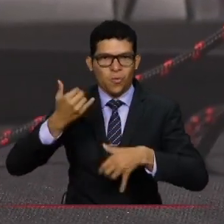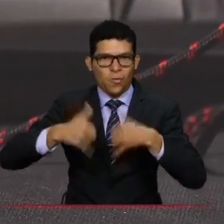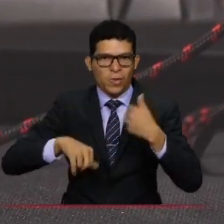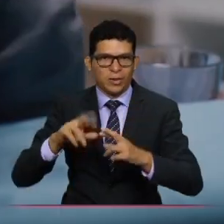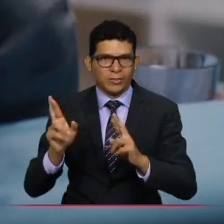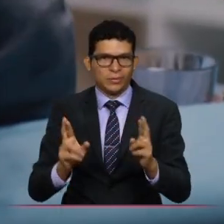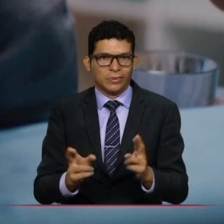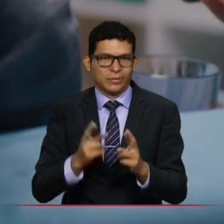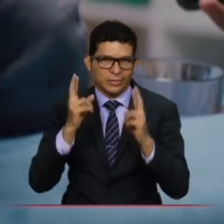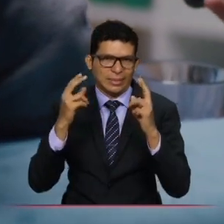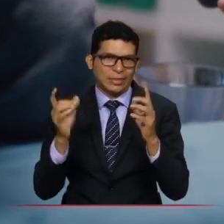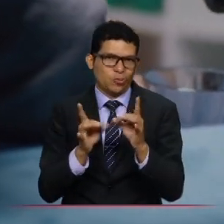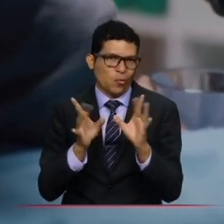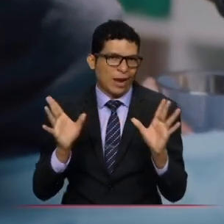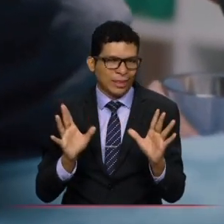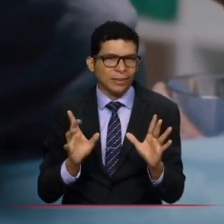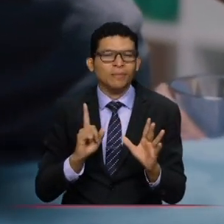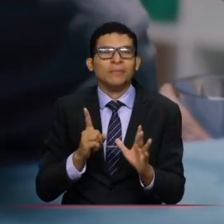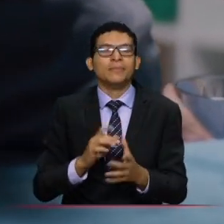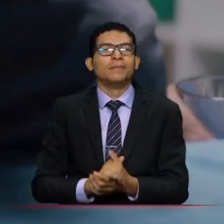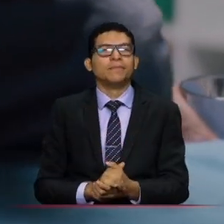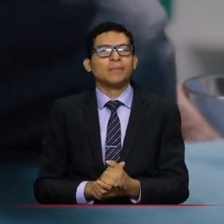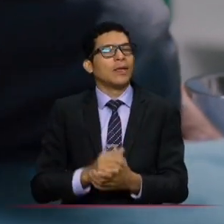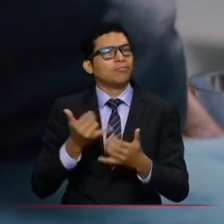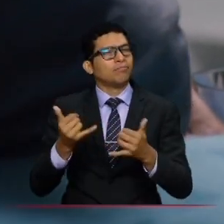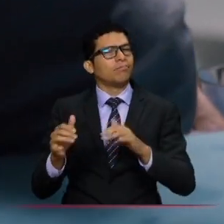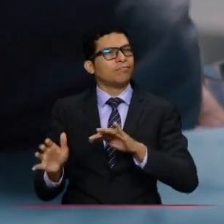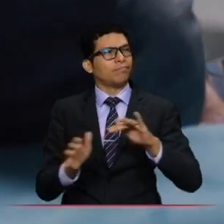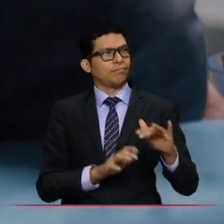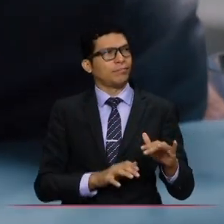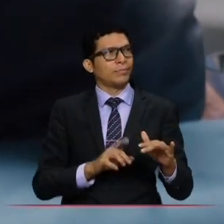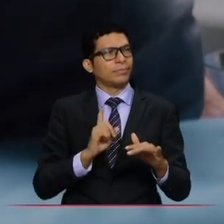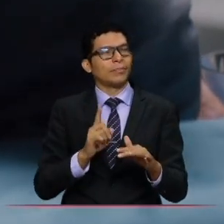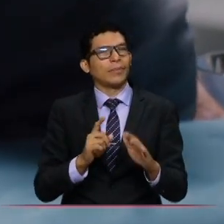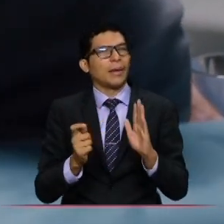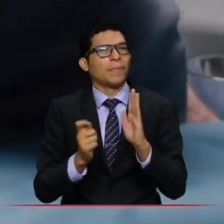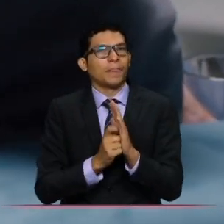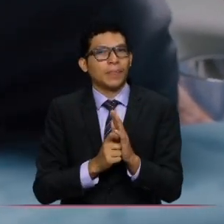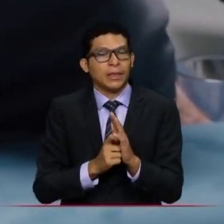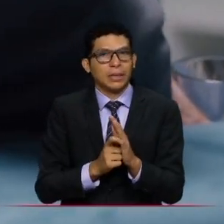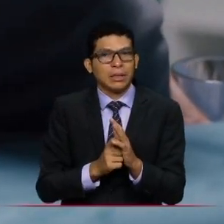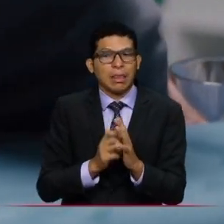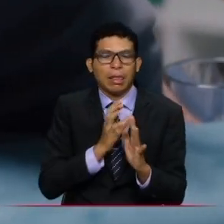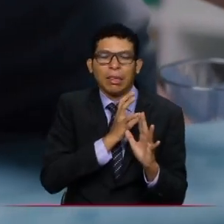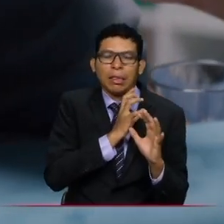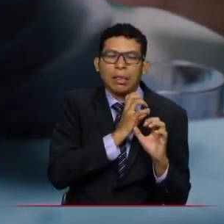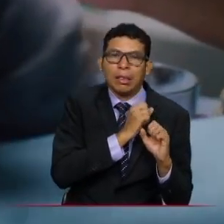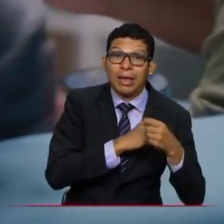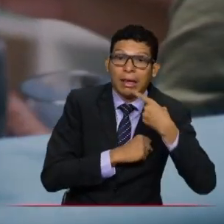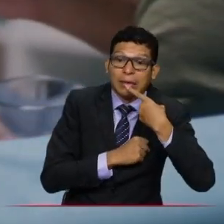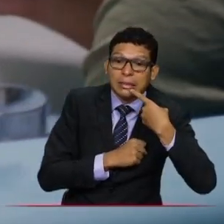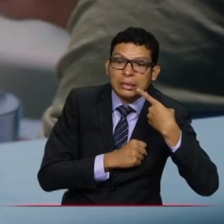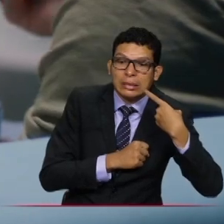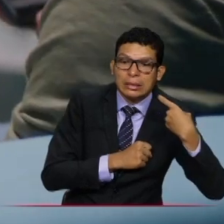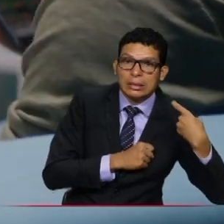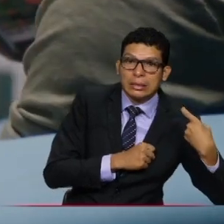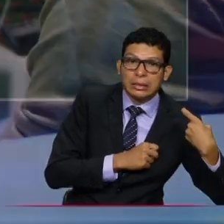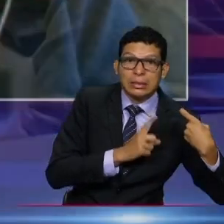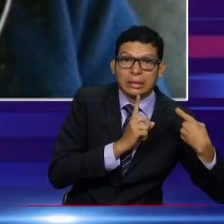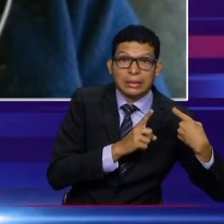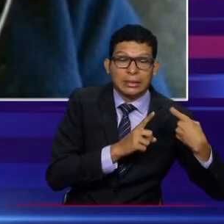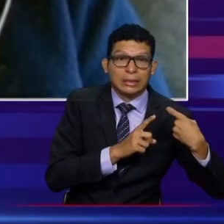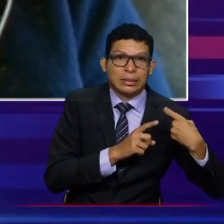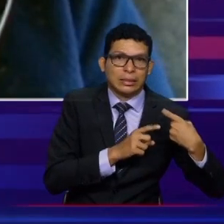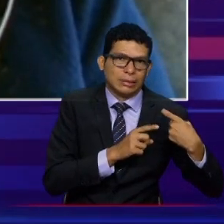Giraldo. Liliana, ahora toquemos un punto crucial, la ludopatía, que es un riesgo asociado a las apuestas